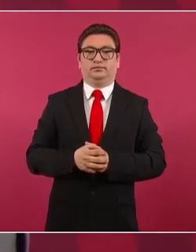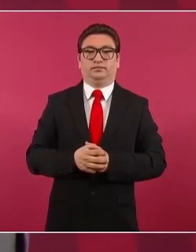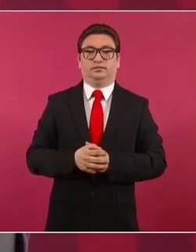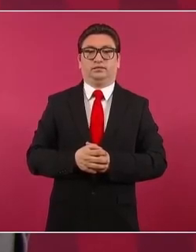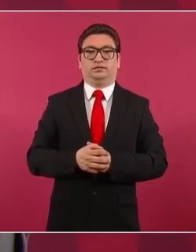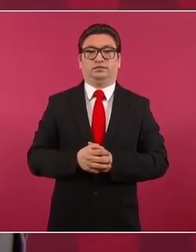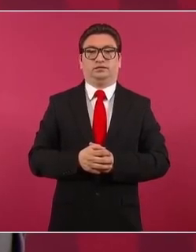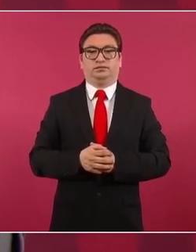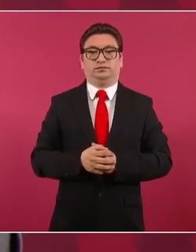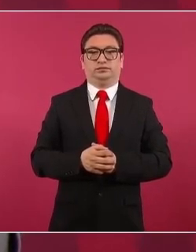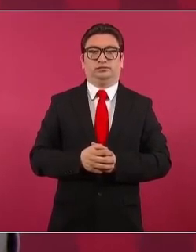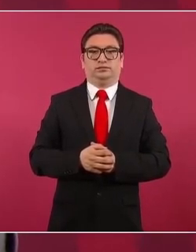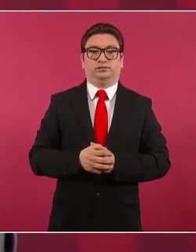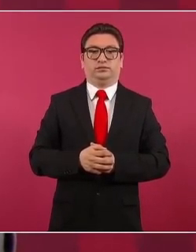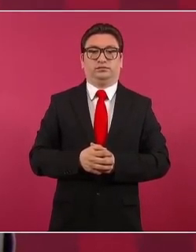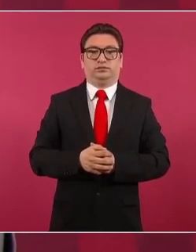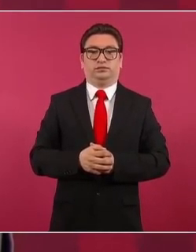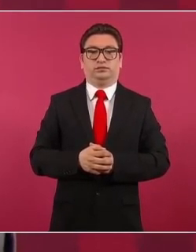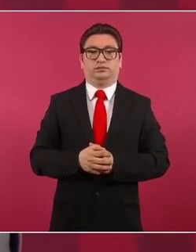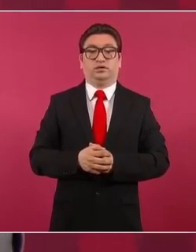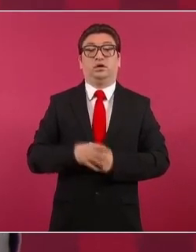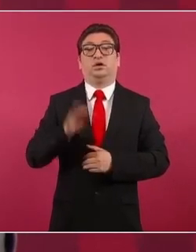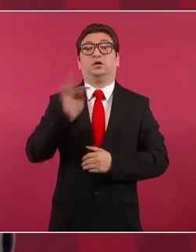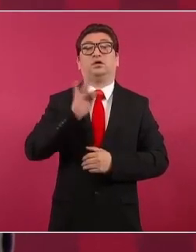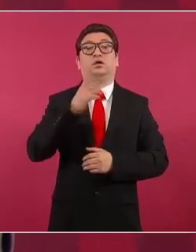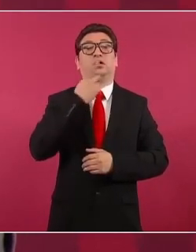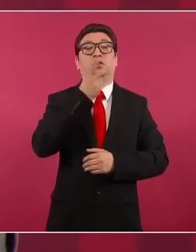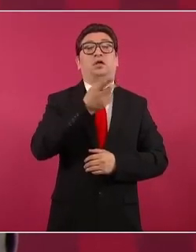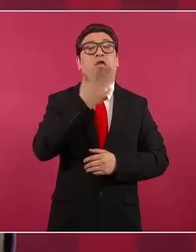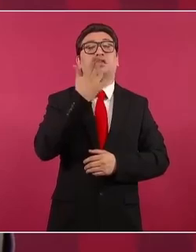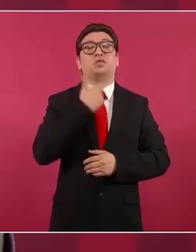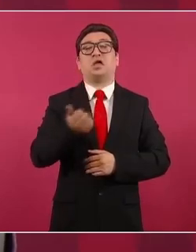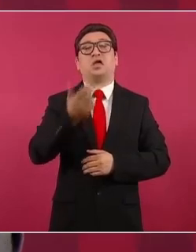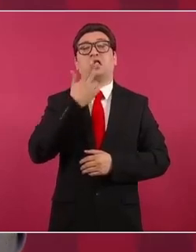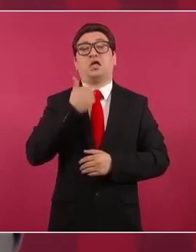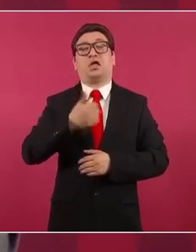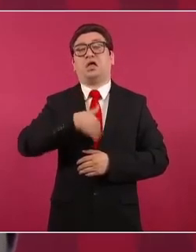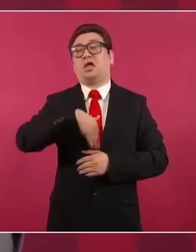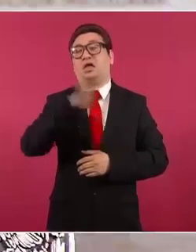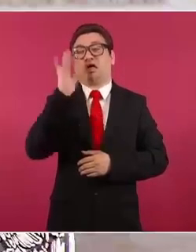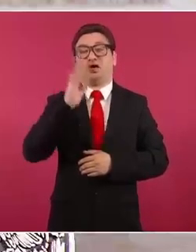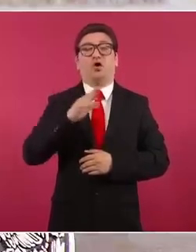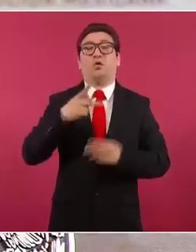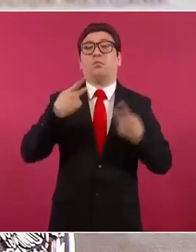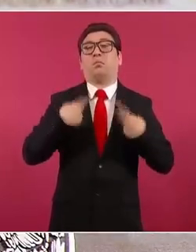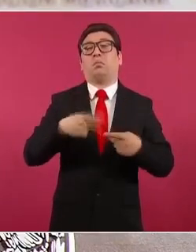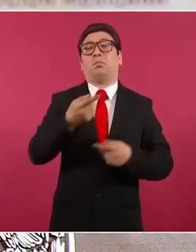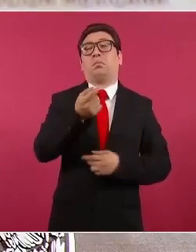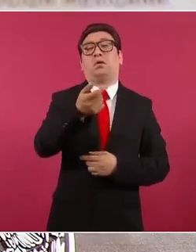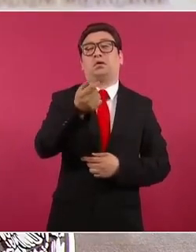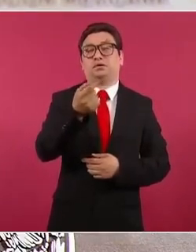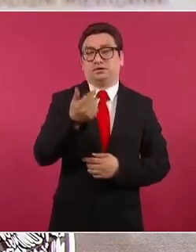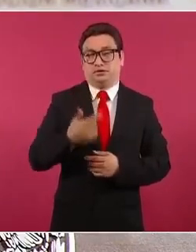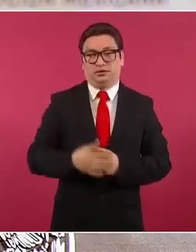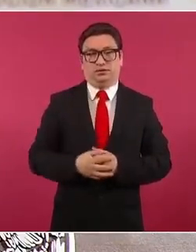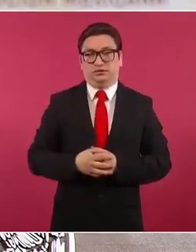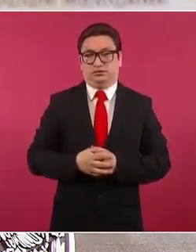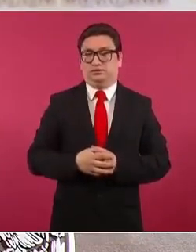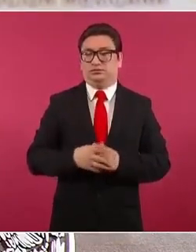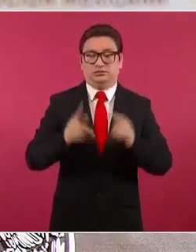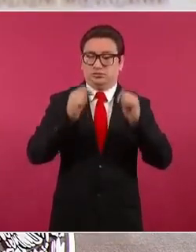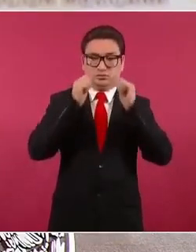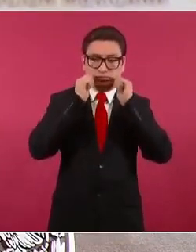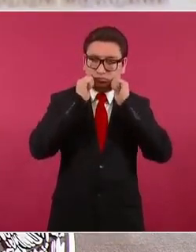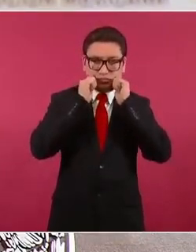no sirve o no va a alcanzar, no, vamos